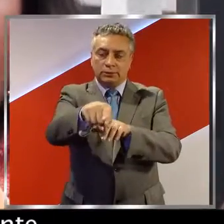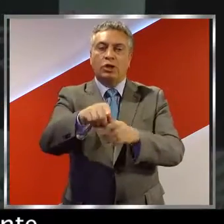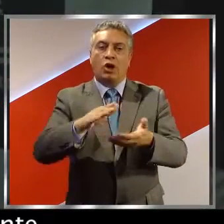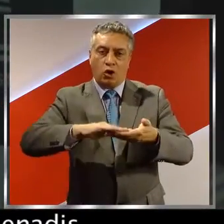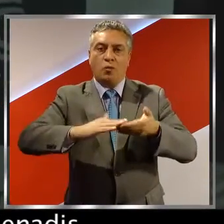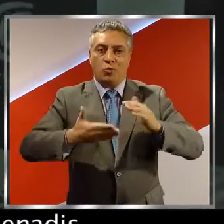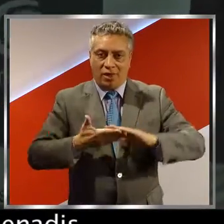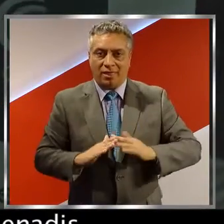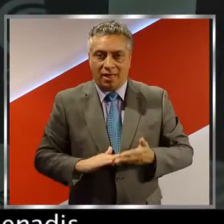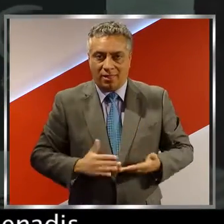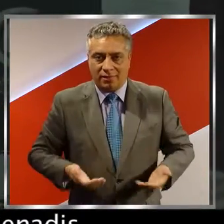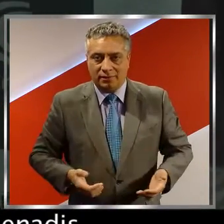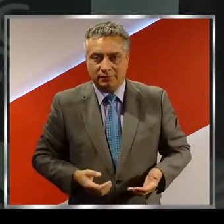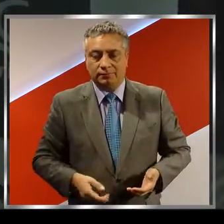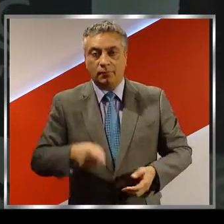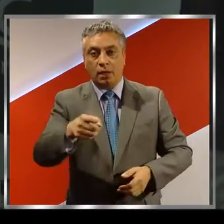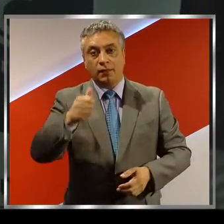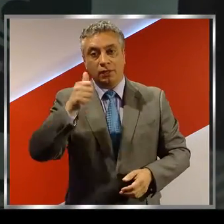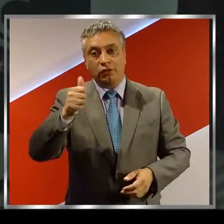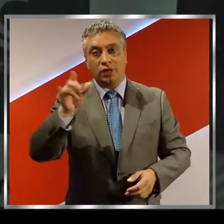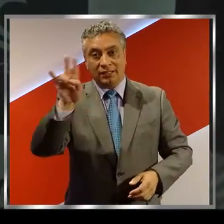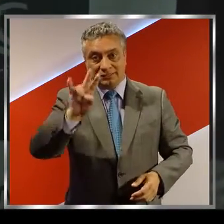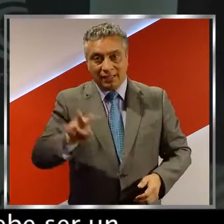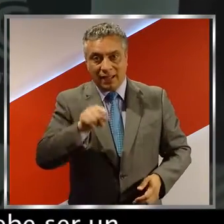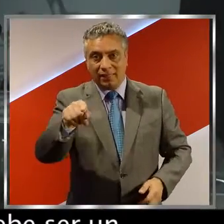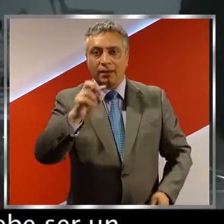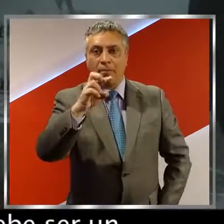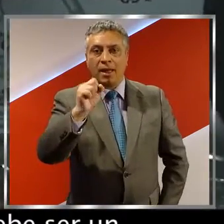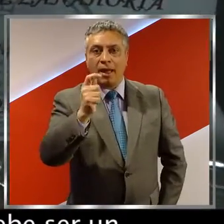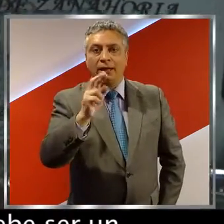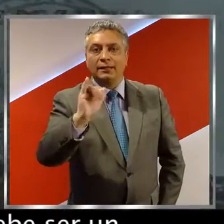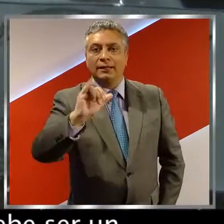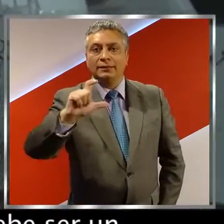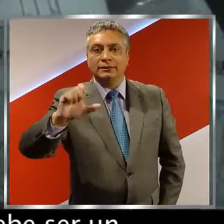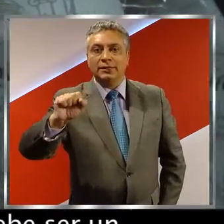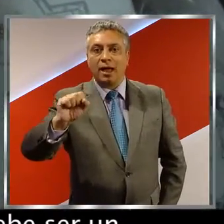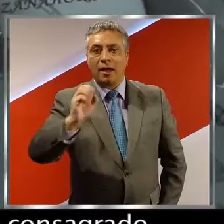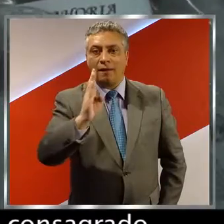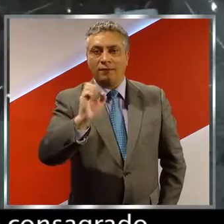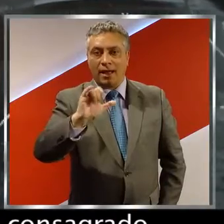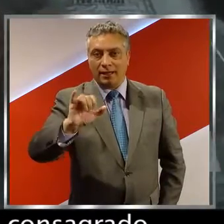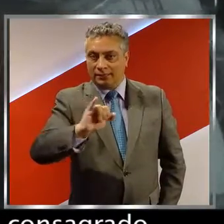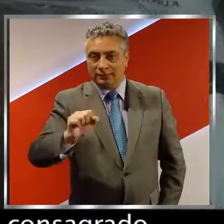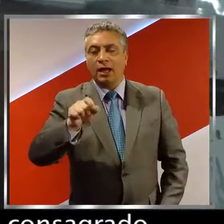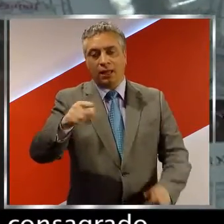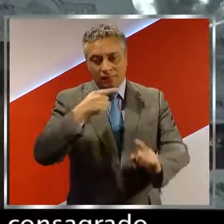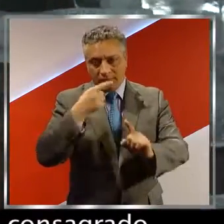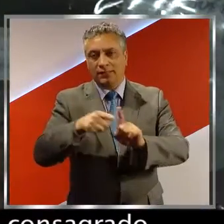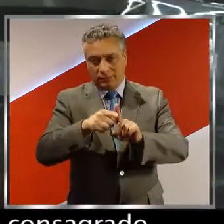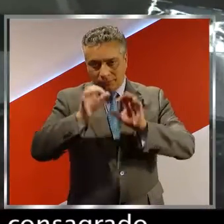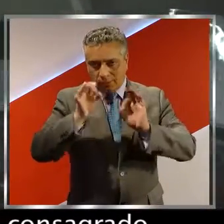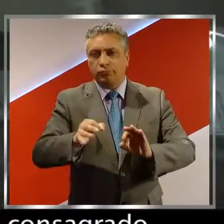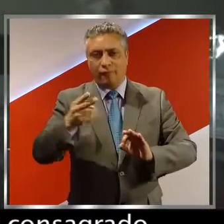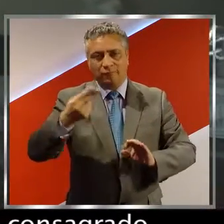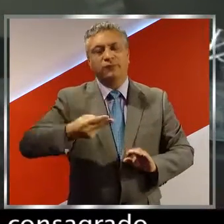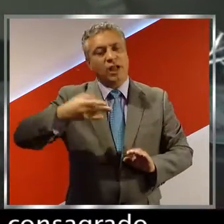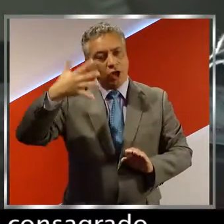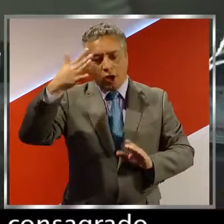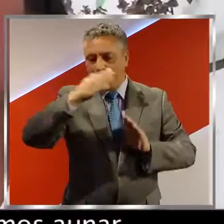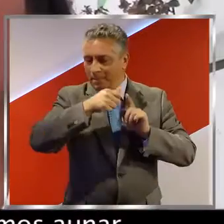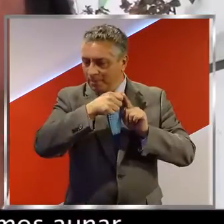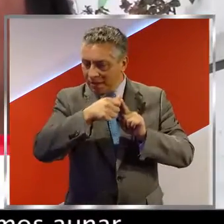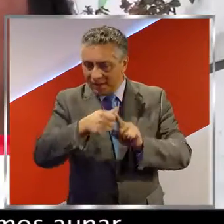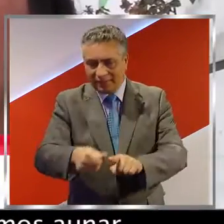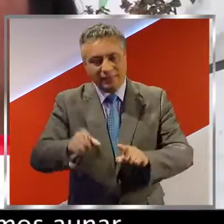importante. En tanto, la directora de Senadis, Patricia Baeza, señaló que la inclusividad debe ser un valor permanente y un derecho consagrado.